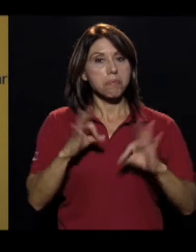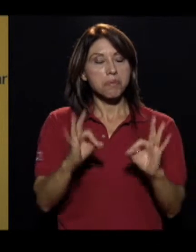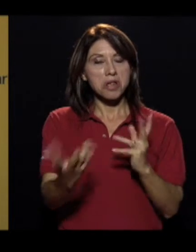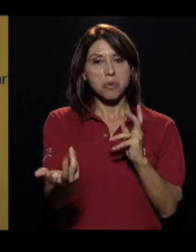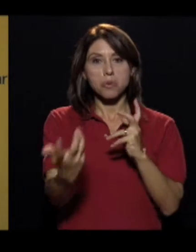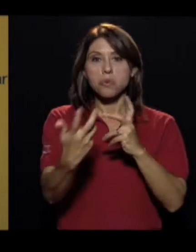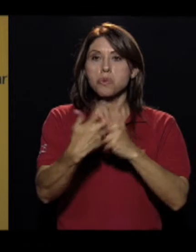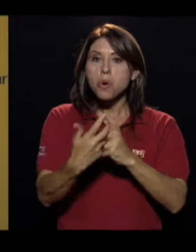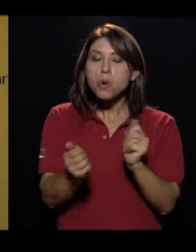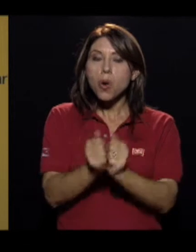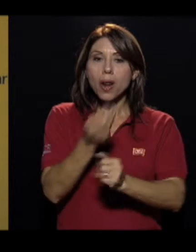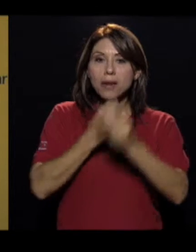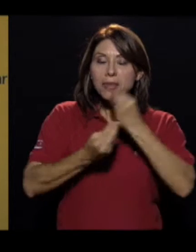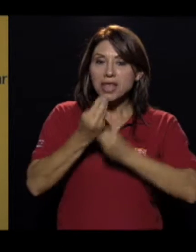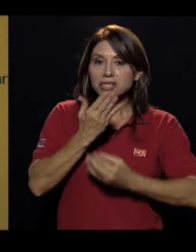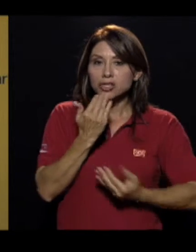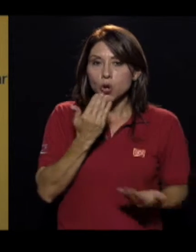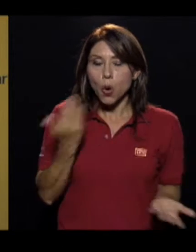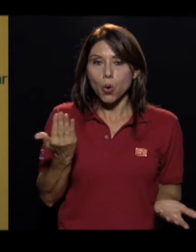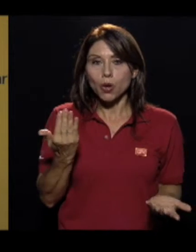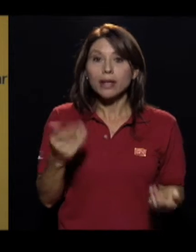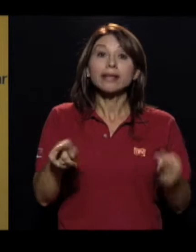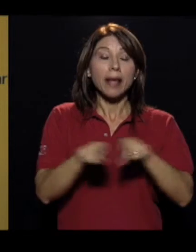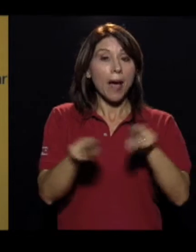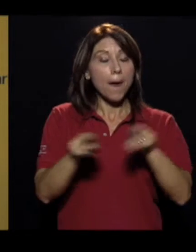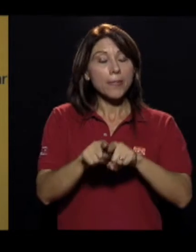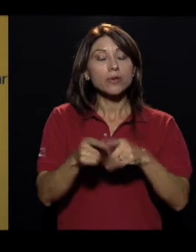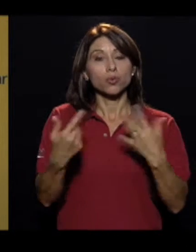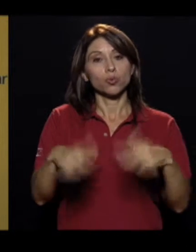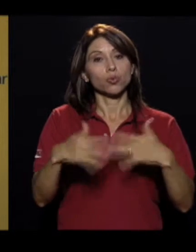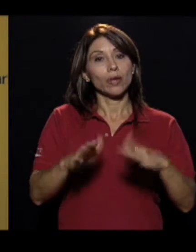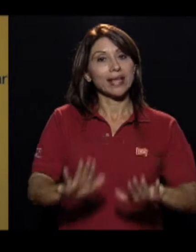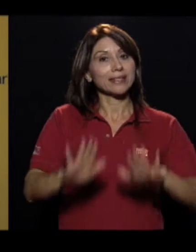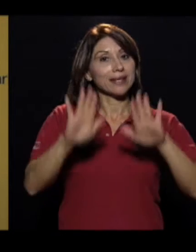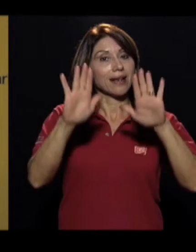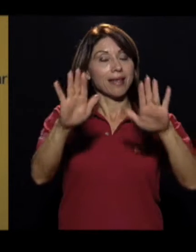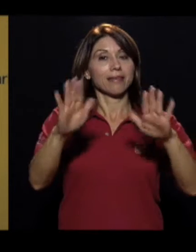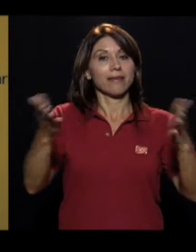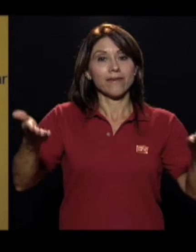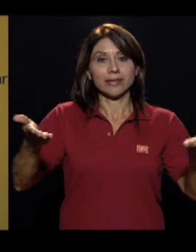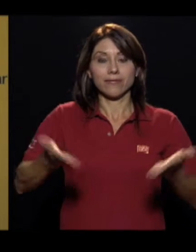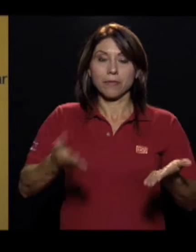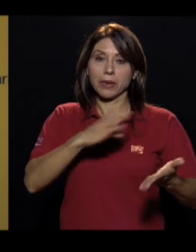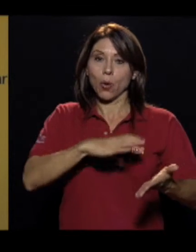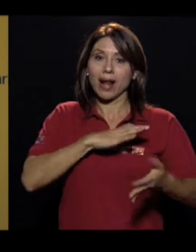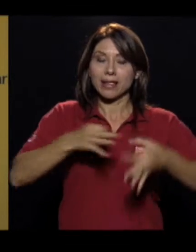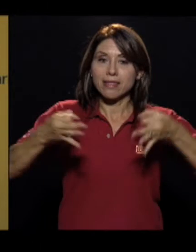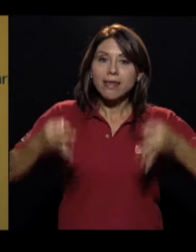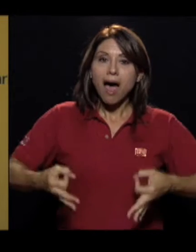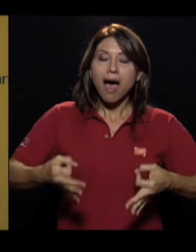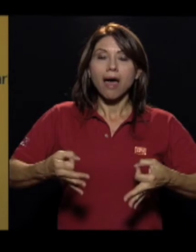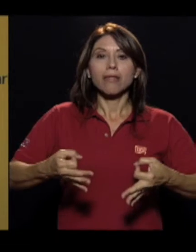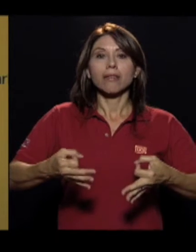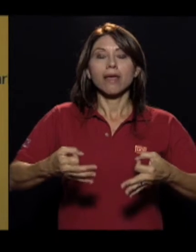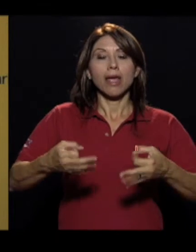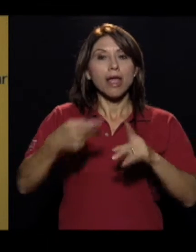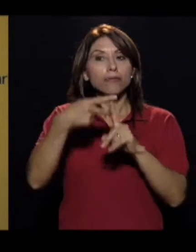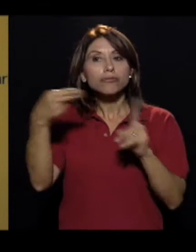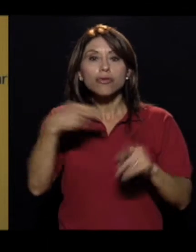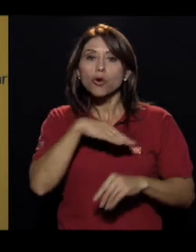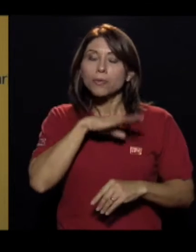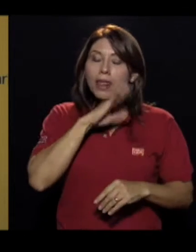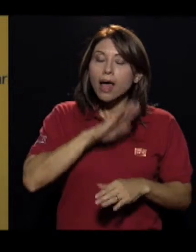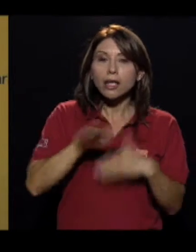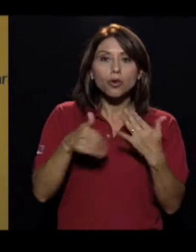habido una buena adaptación a lo que es la parte de alimentación. No podemos negar que hay una excelente recepción desde el punto de vista de la